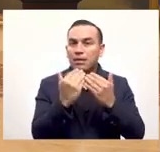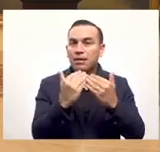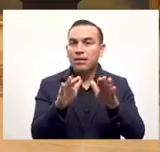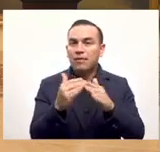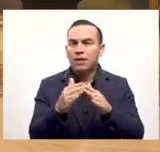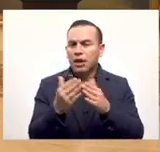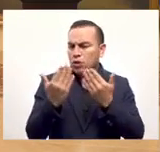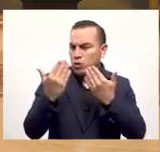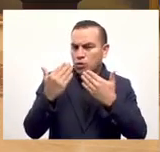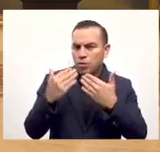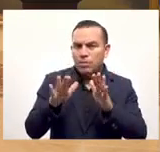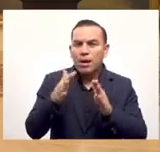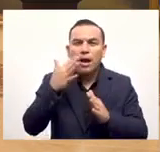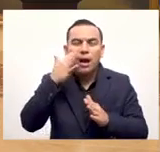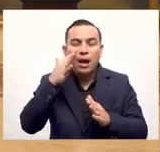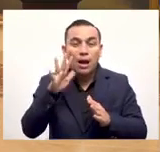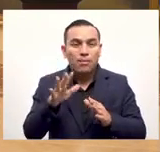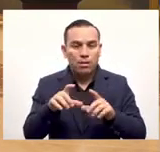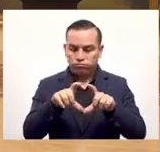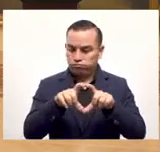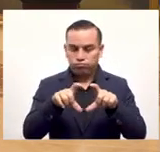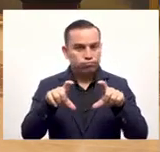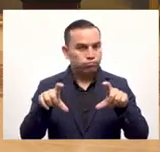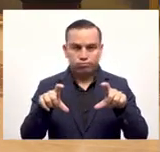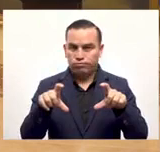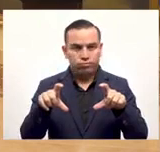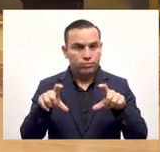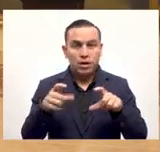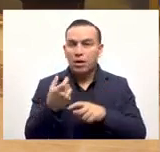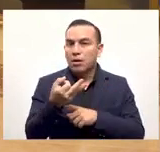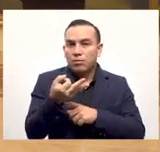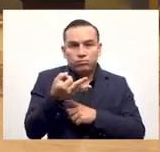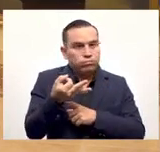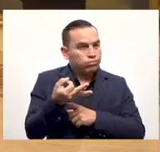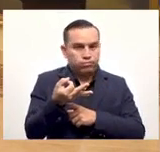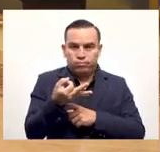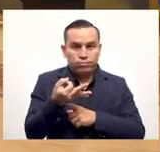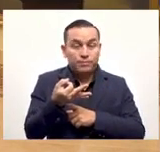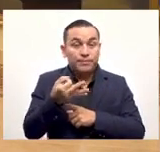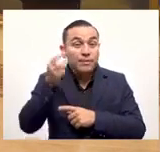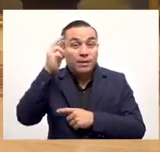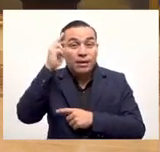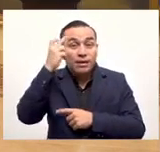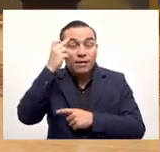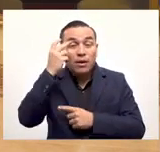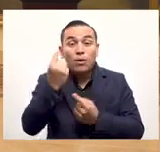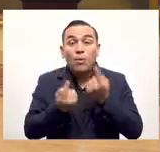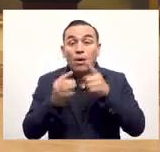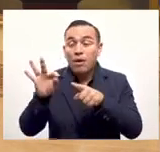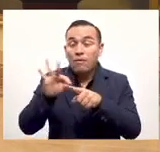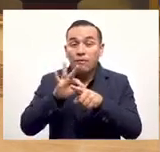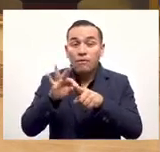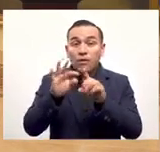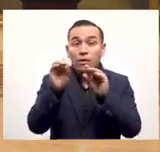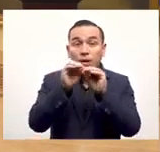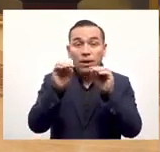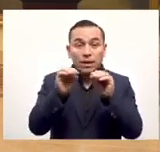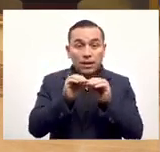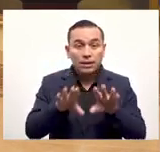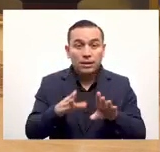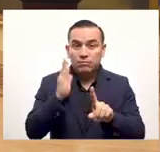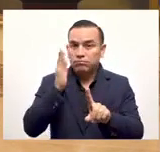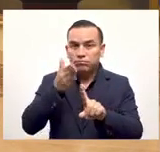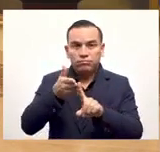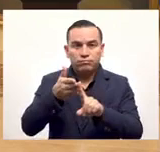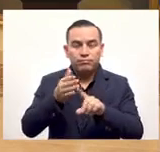normalmente las conocemos en el efectivo, no hay billetes, no hay monedas de metal, sino que funciona en el mundo digital.